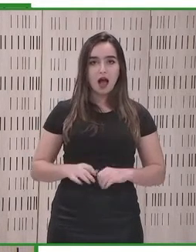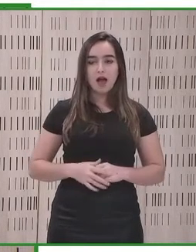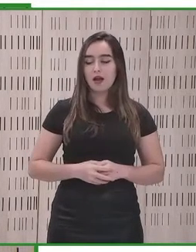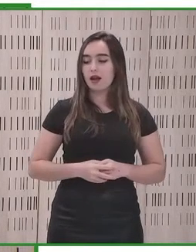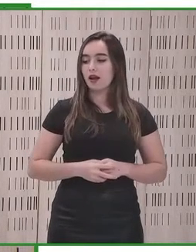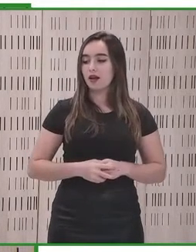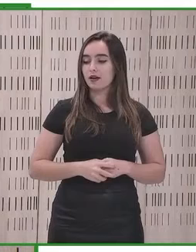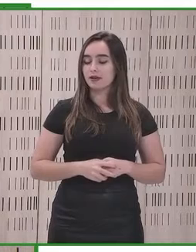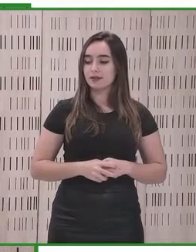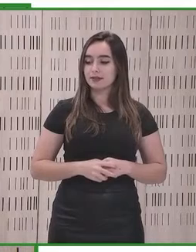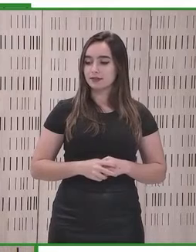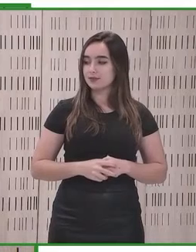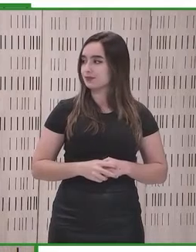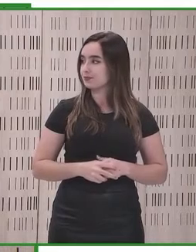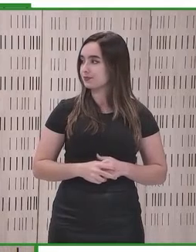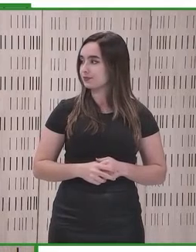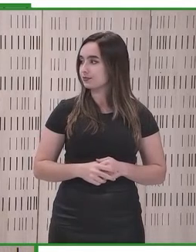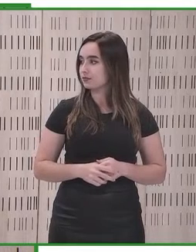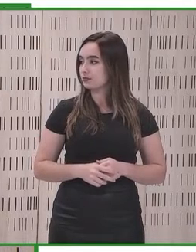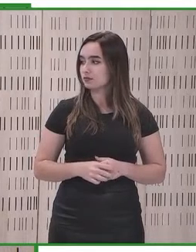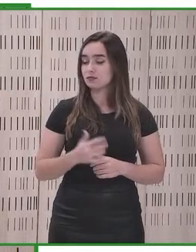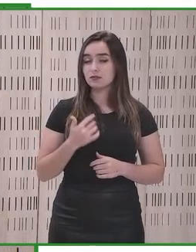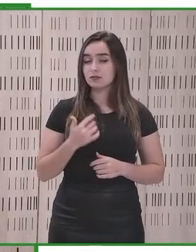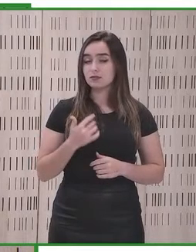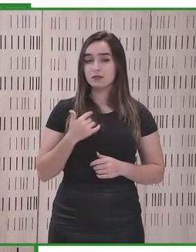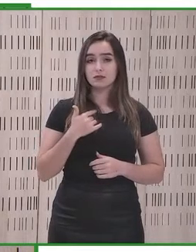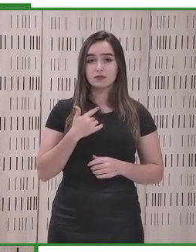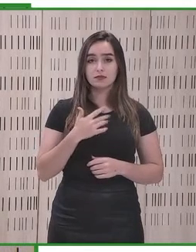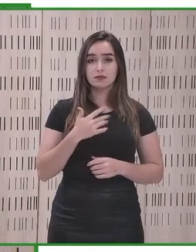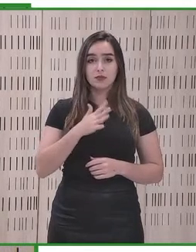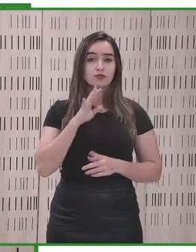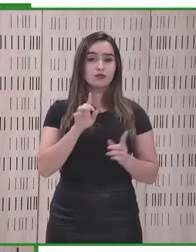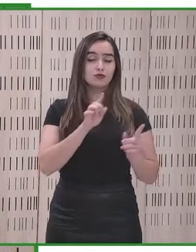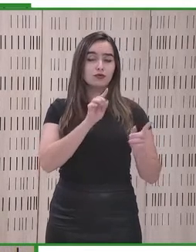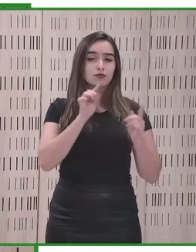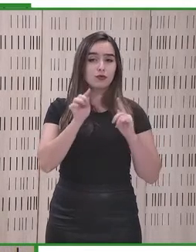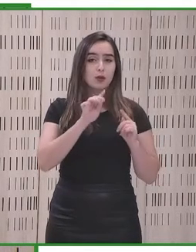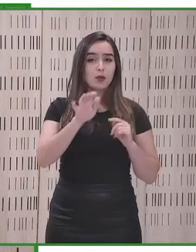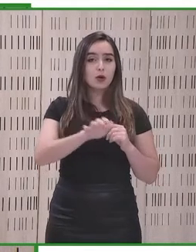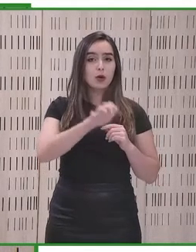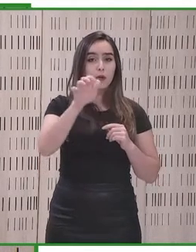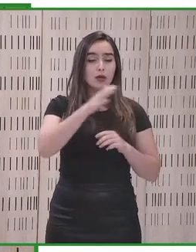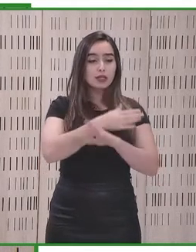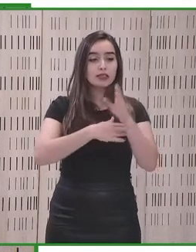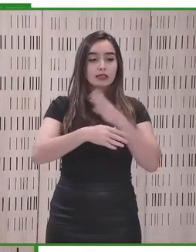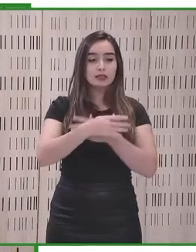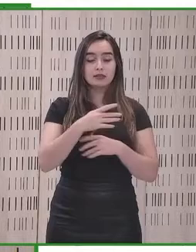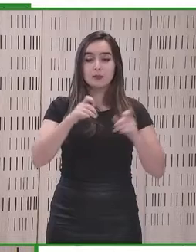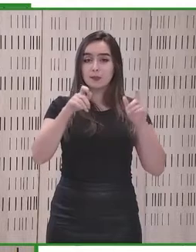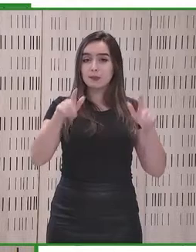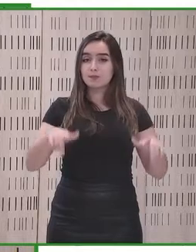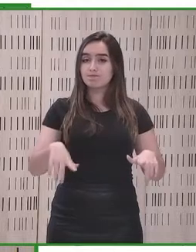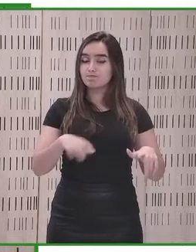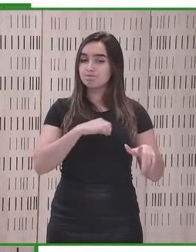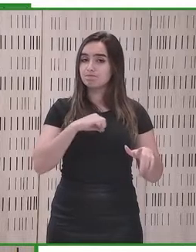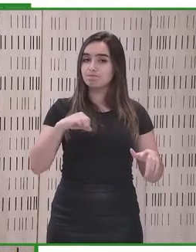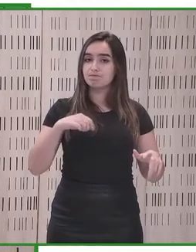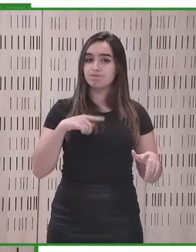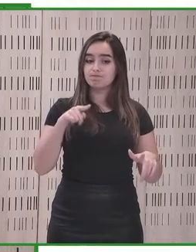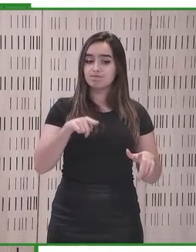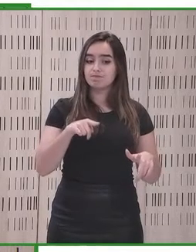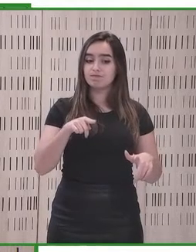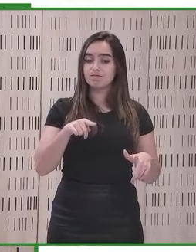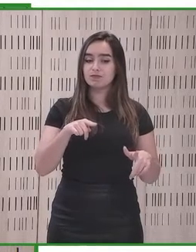con Inmaculada. Hablo en nombre del Foro de Discapacidad, la plataforma independiente que reúne